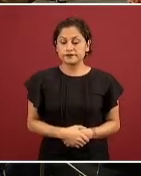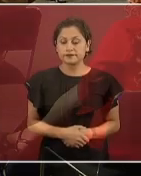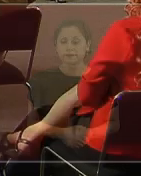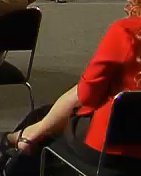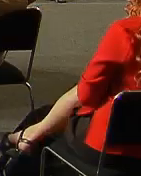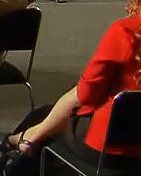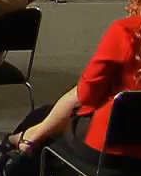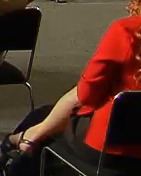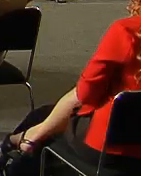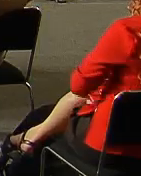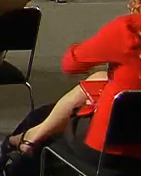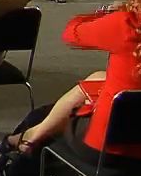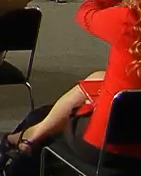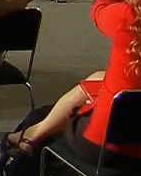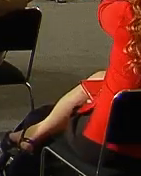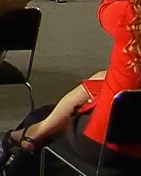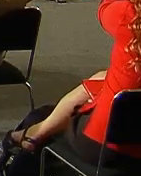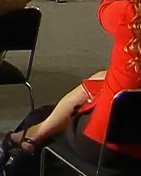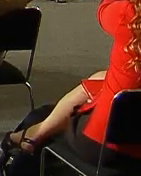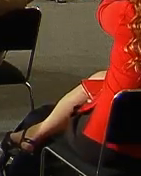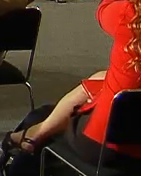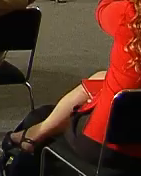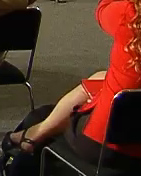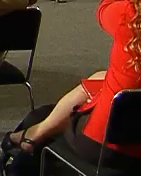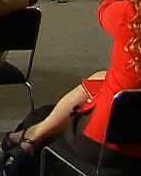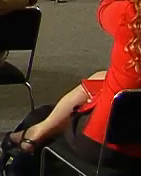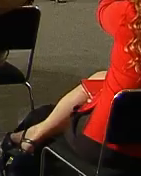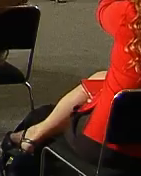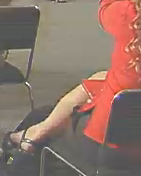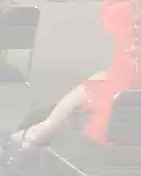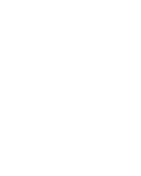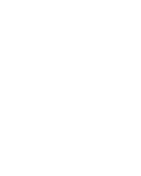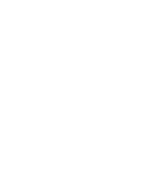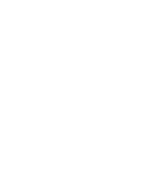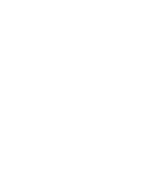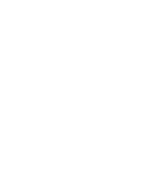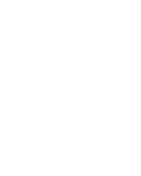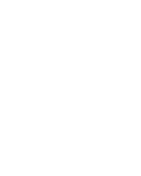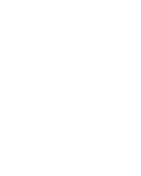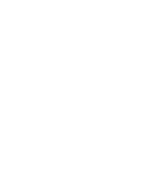gracias gracias Thank you.